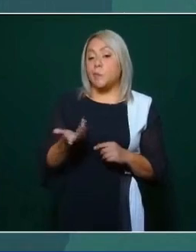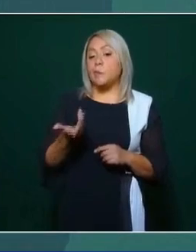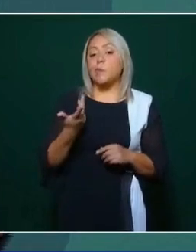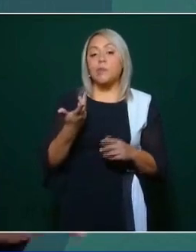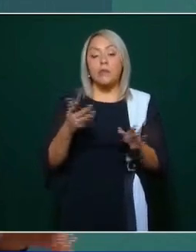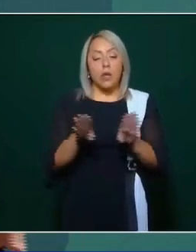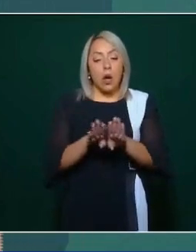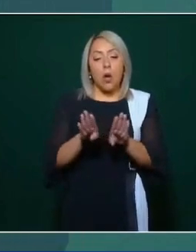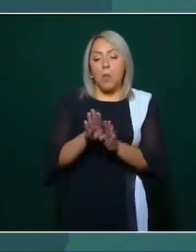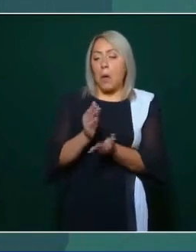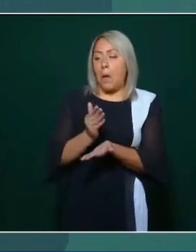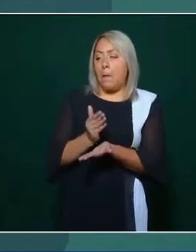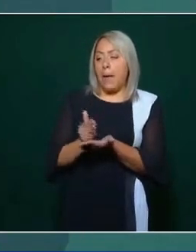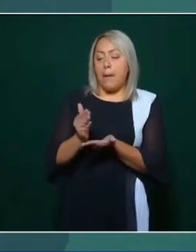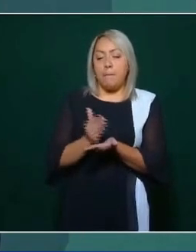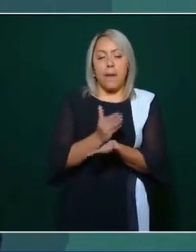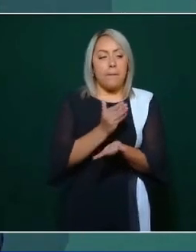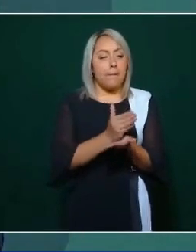apartando